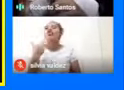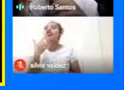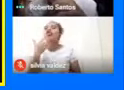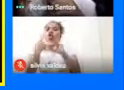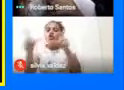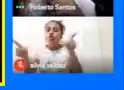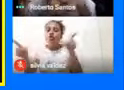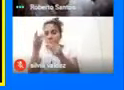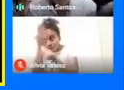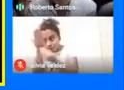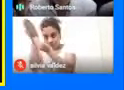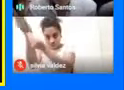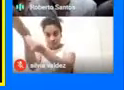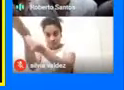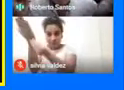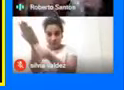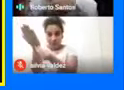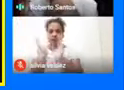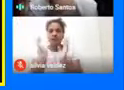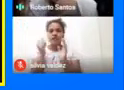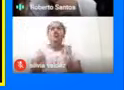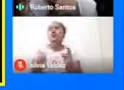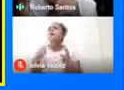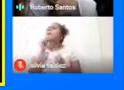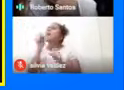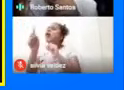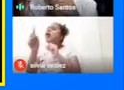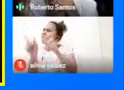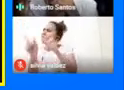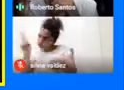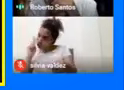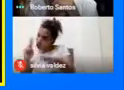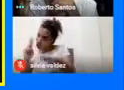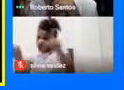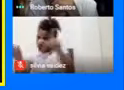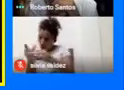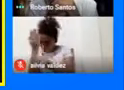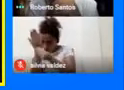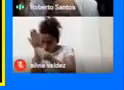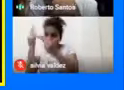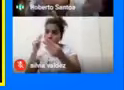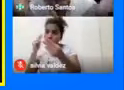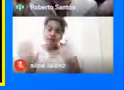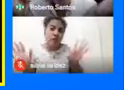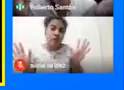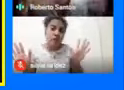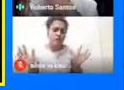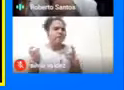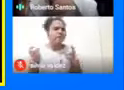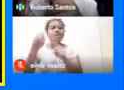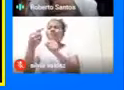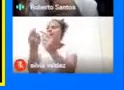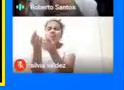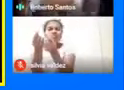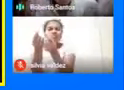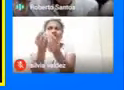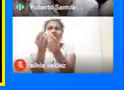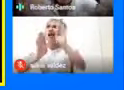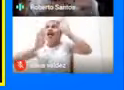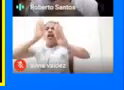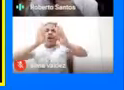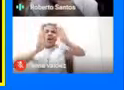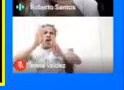sagrados Y pregunto En el público Si conocen Los lugares sagrados Son muy pocos Los que levantan la mano